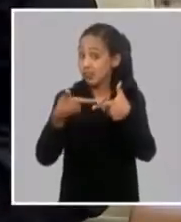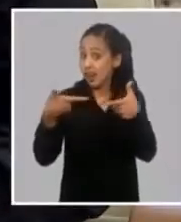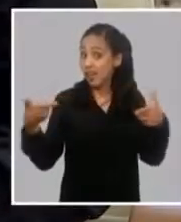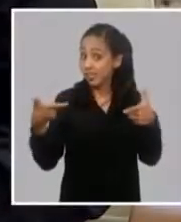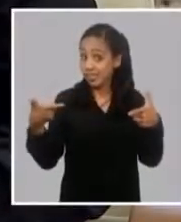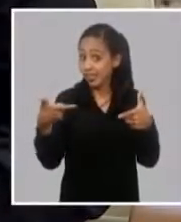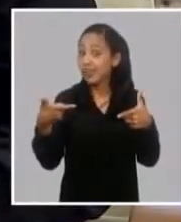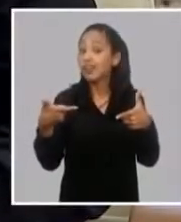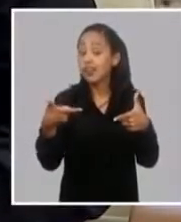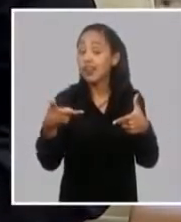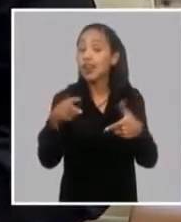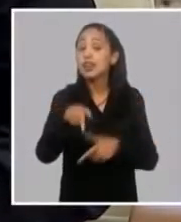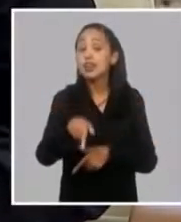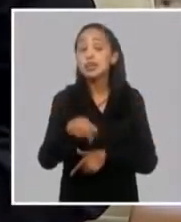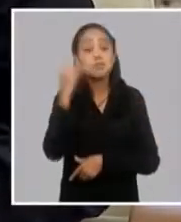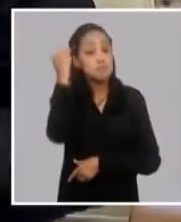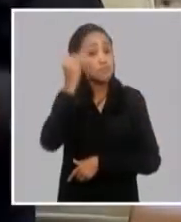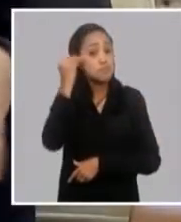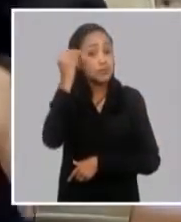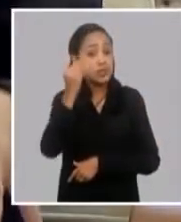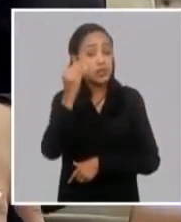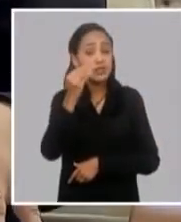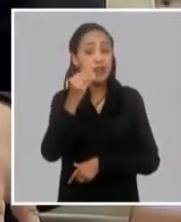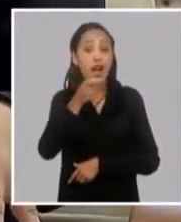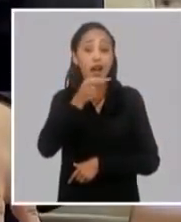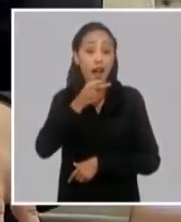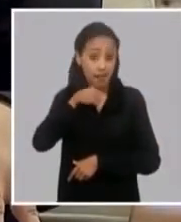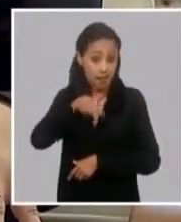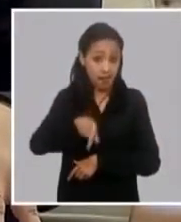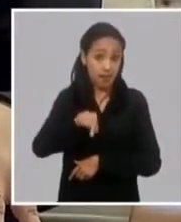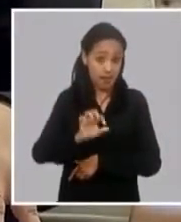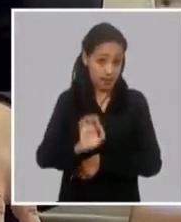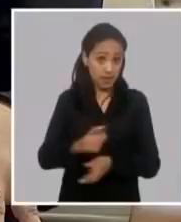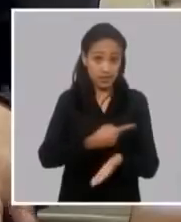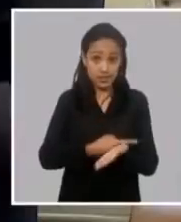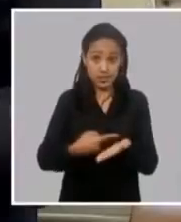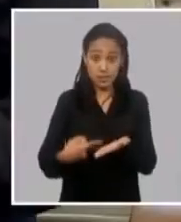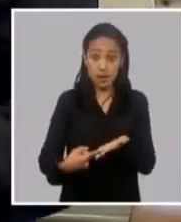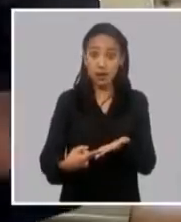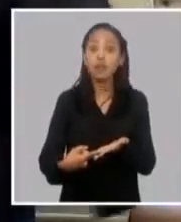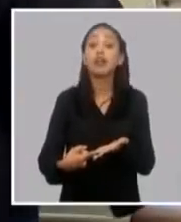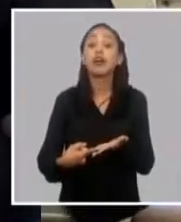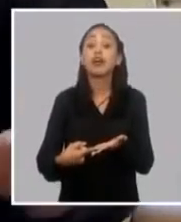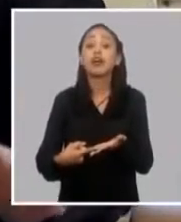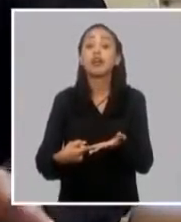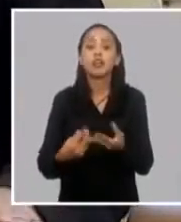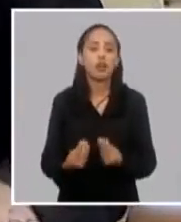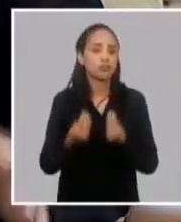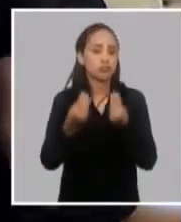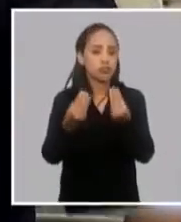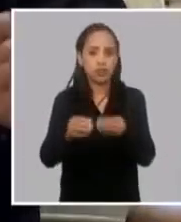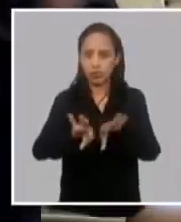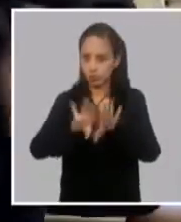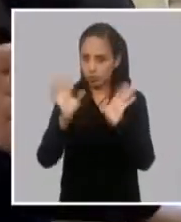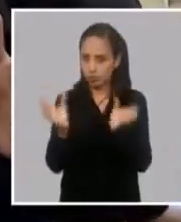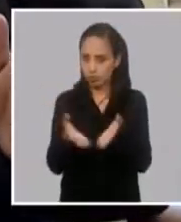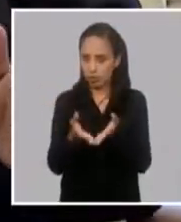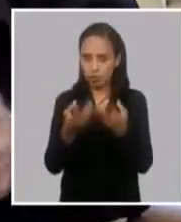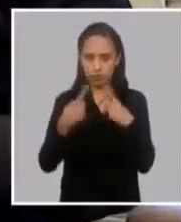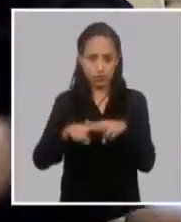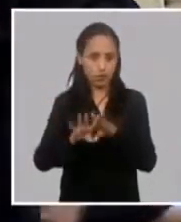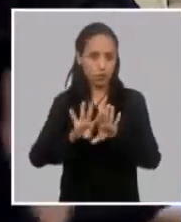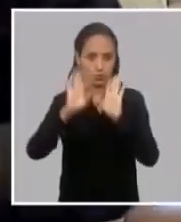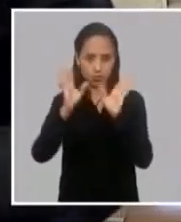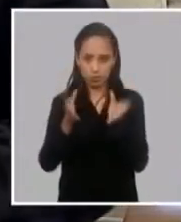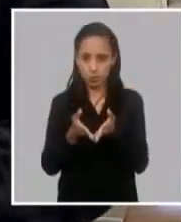Y se estima completar su carga en esta propia semana con su entrega definitiva. decir, estos ajustes